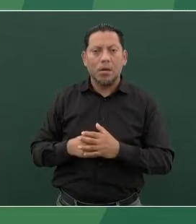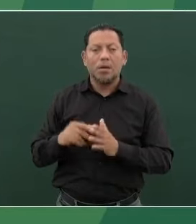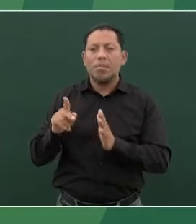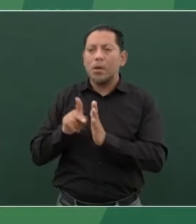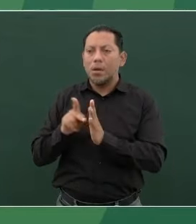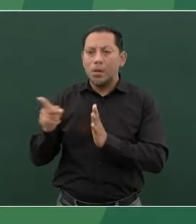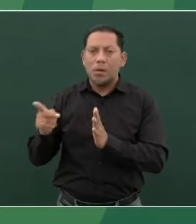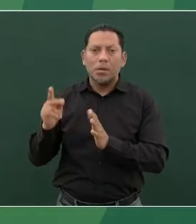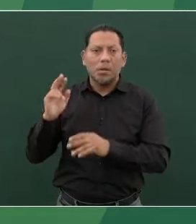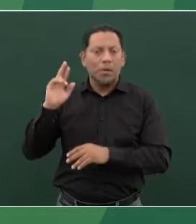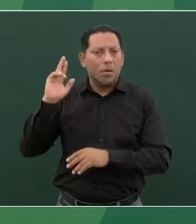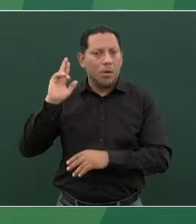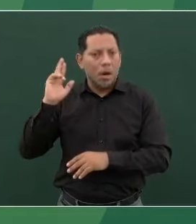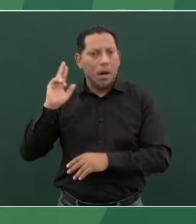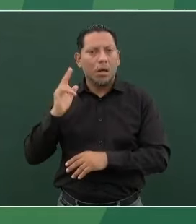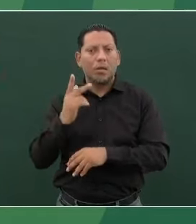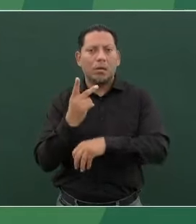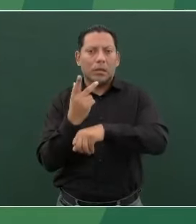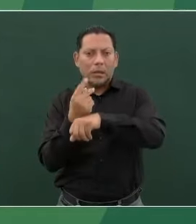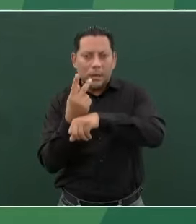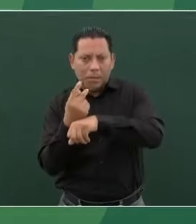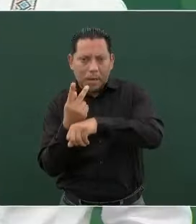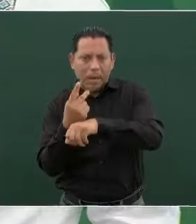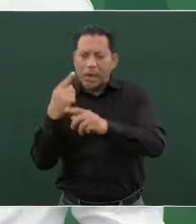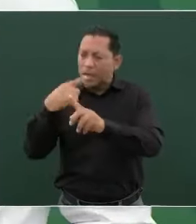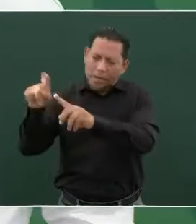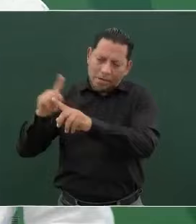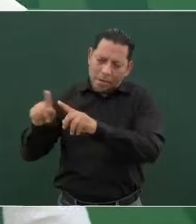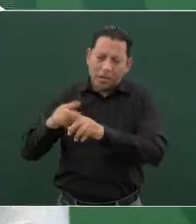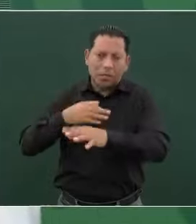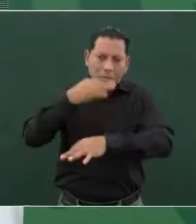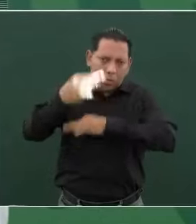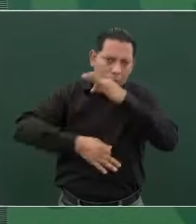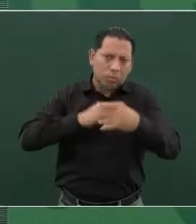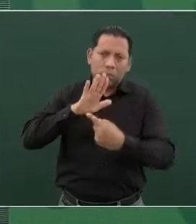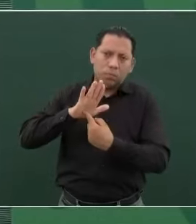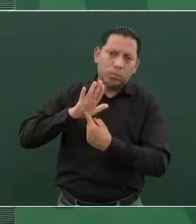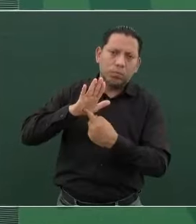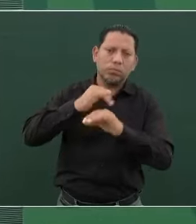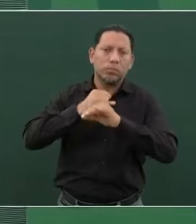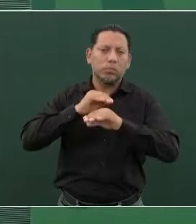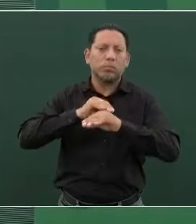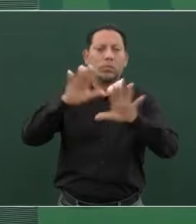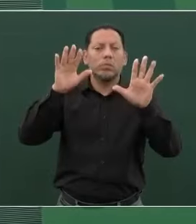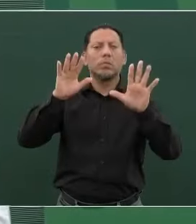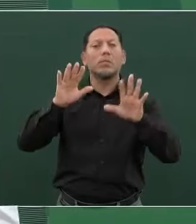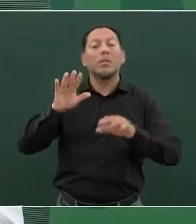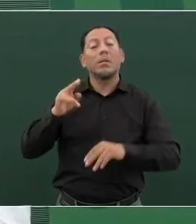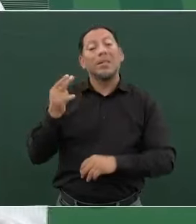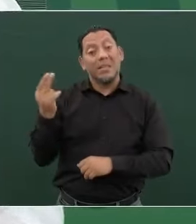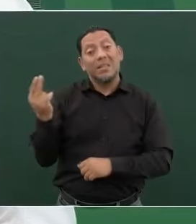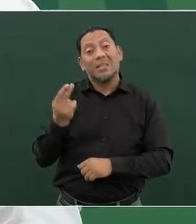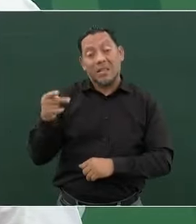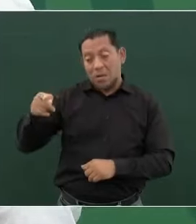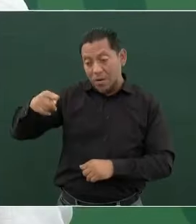Televisa y otros medios deben de